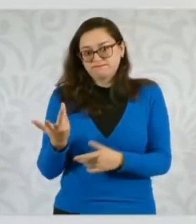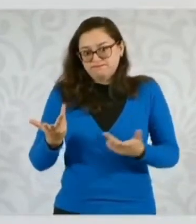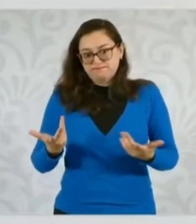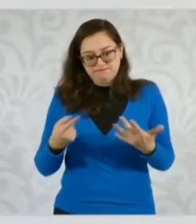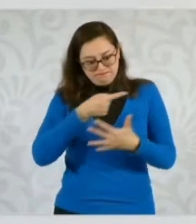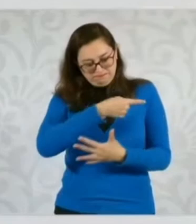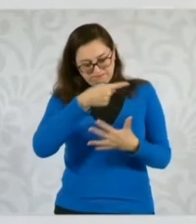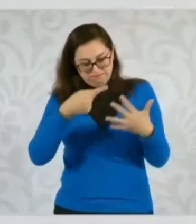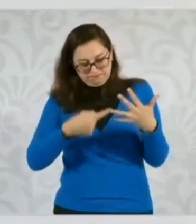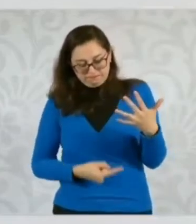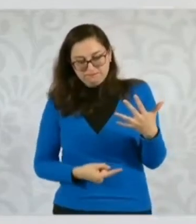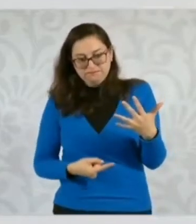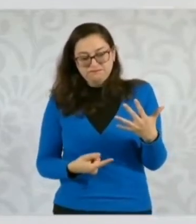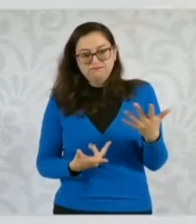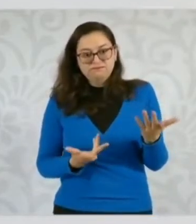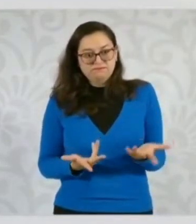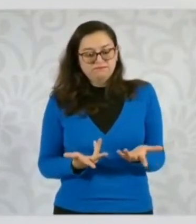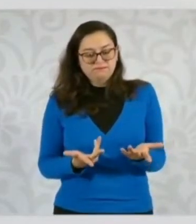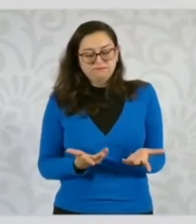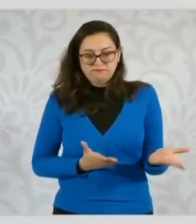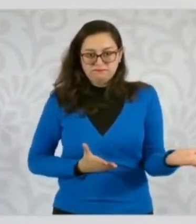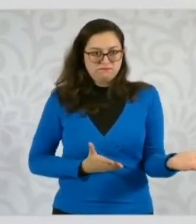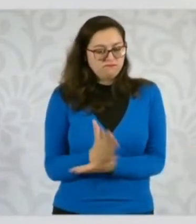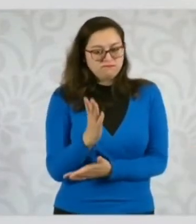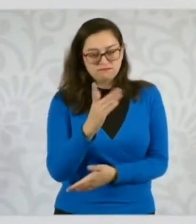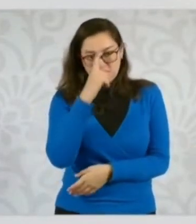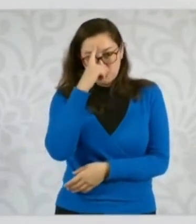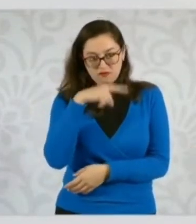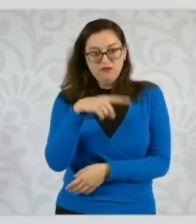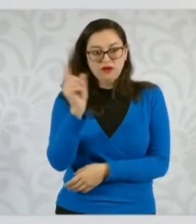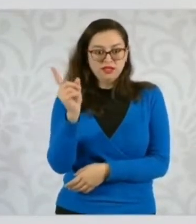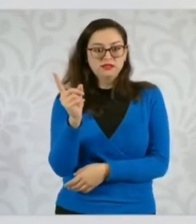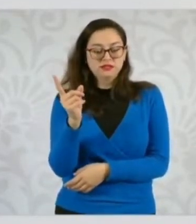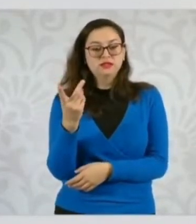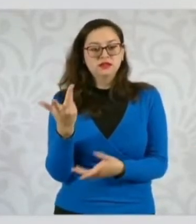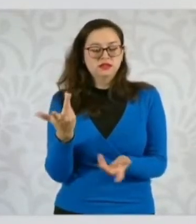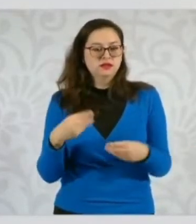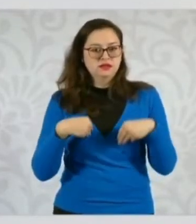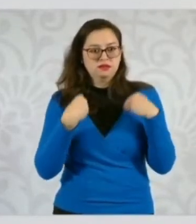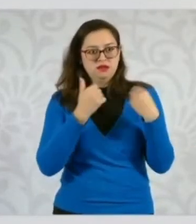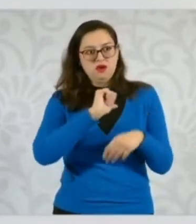a todo lo que requiere un mexicano o mexicana que vive en el exterior.